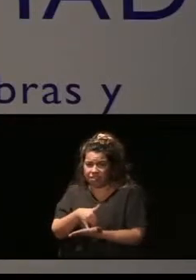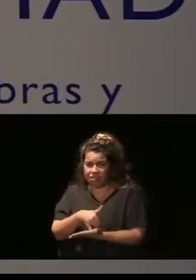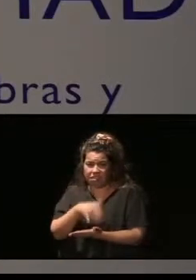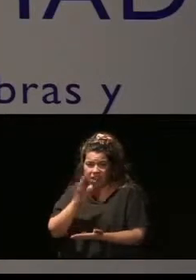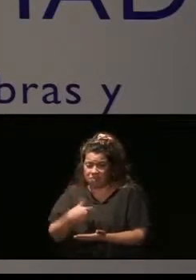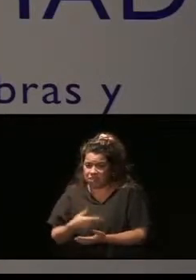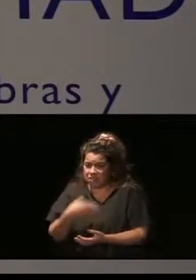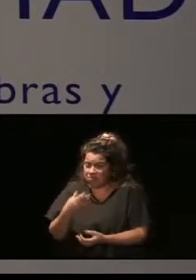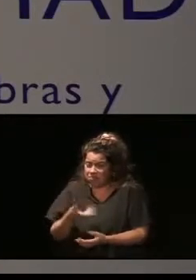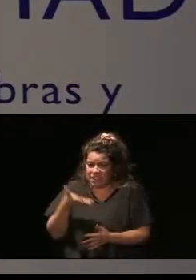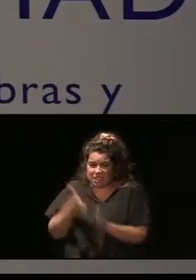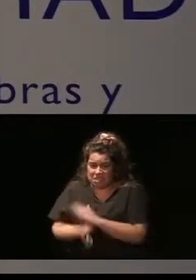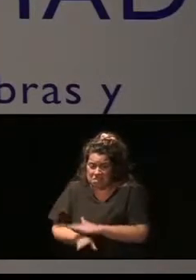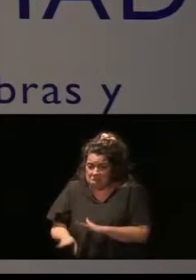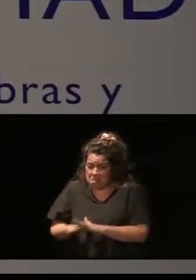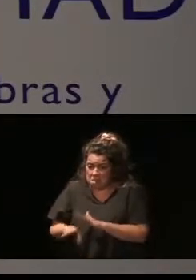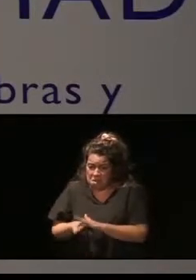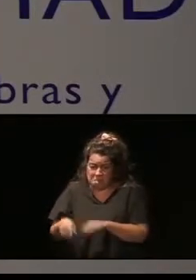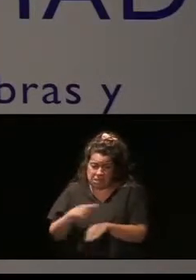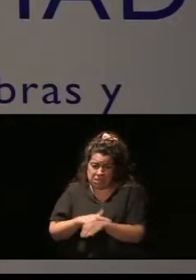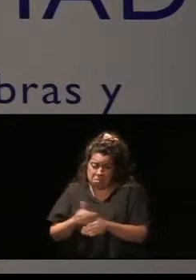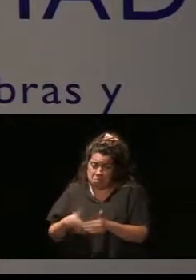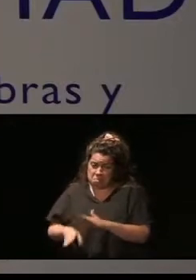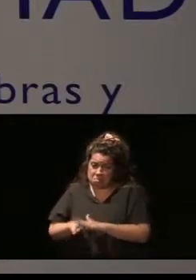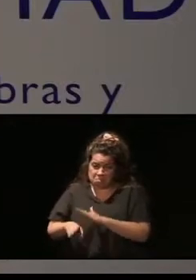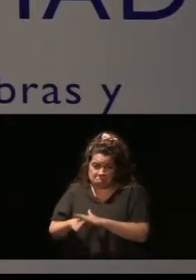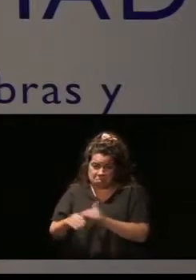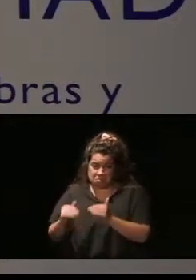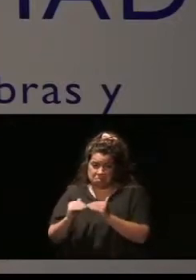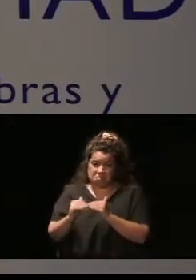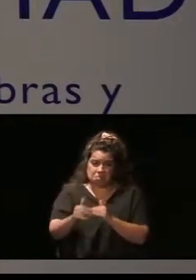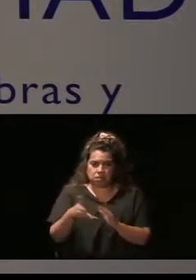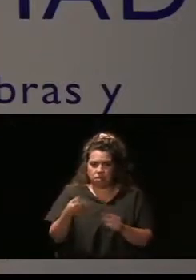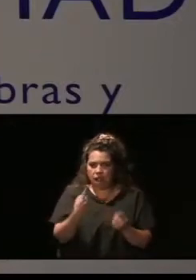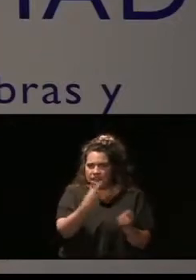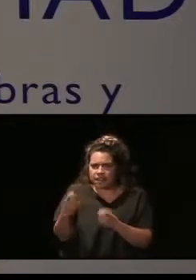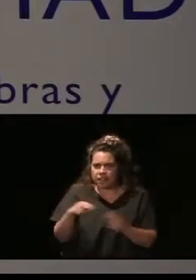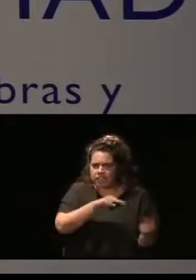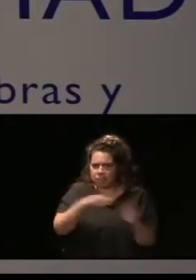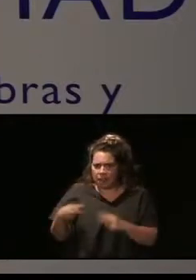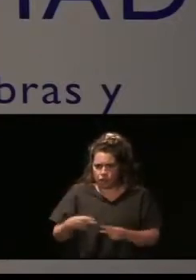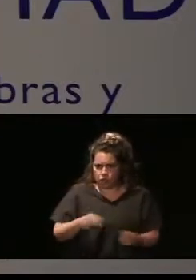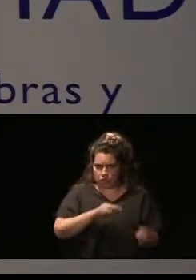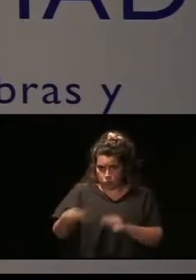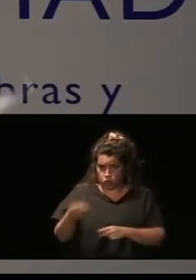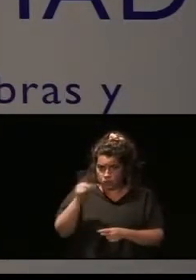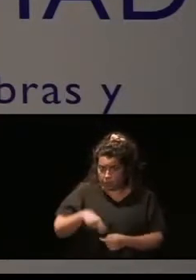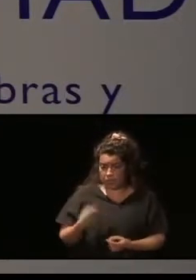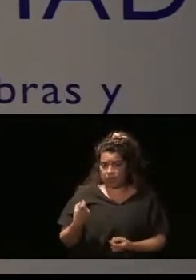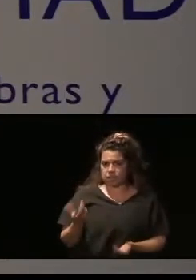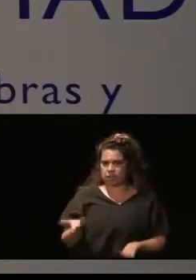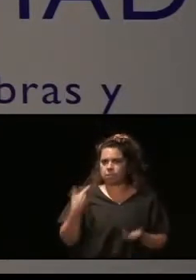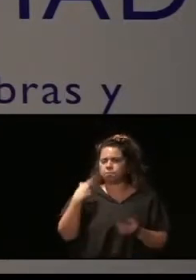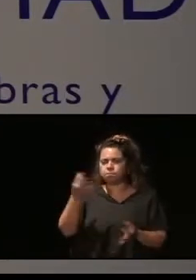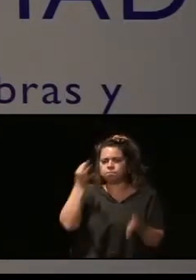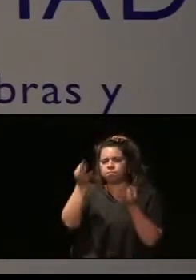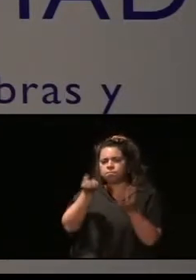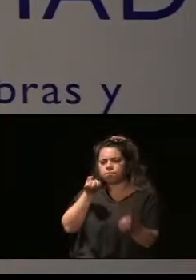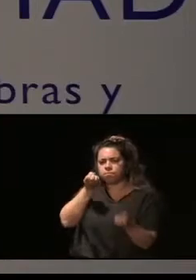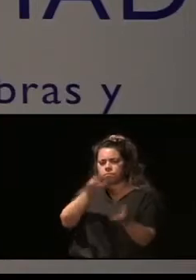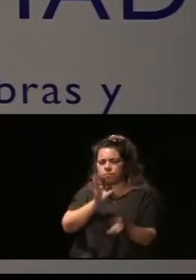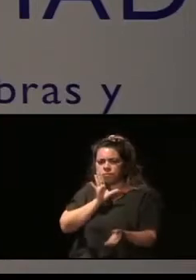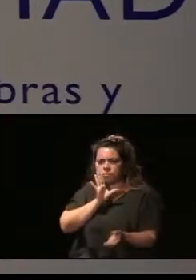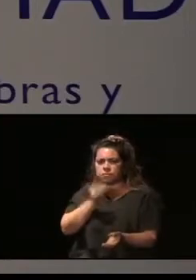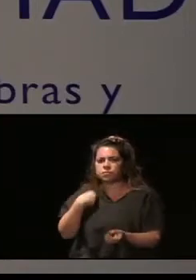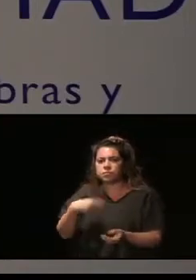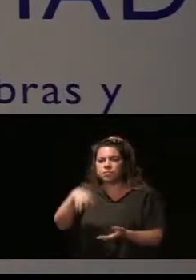continuada y se alargue más en el tiempo esta necesidad de interpretación y traducción. Comentaba que os voy a dar unos datos. En el